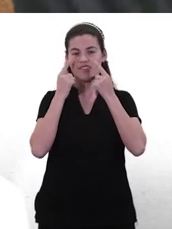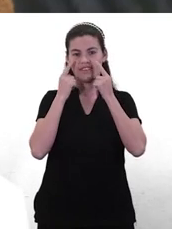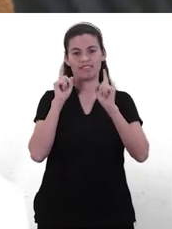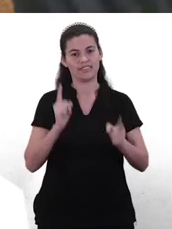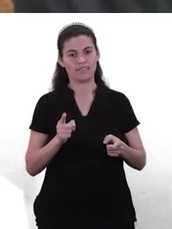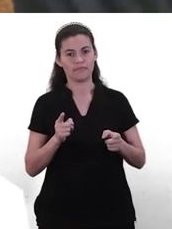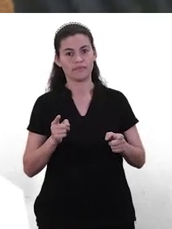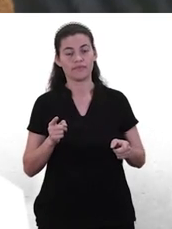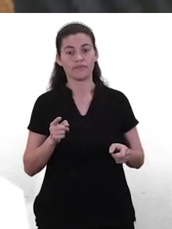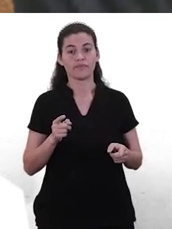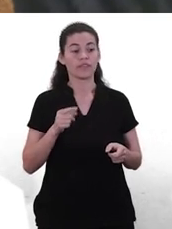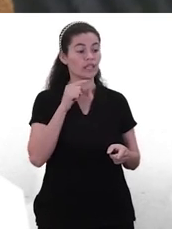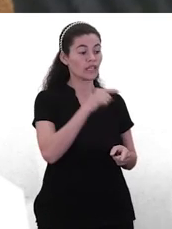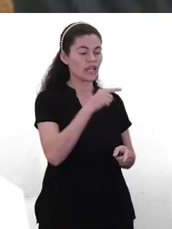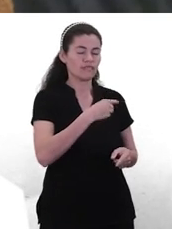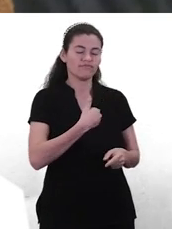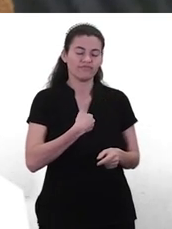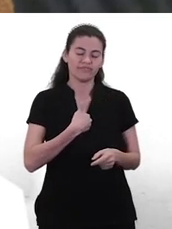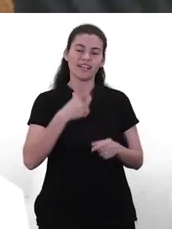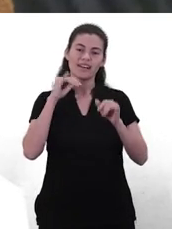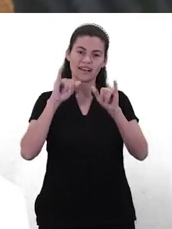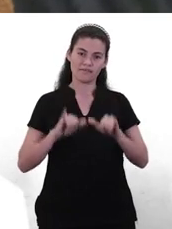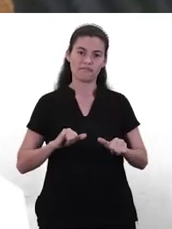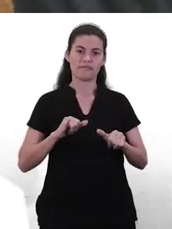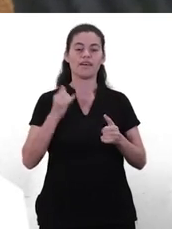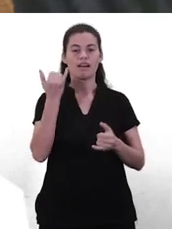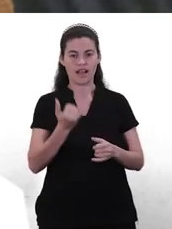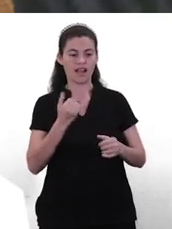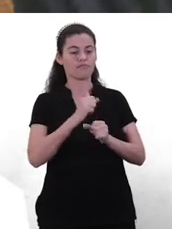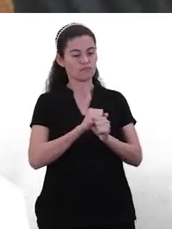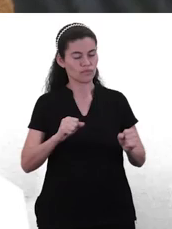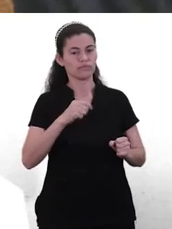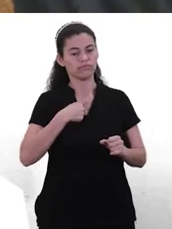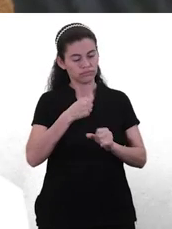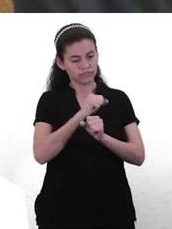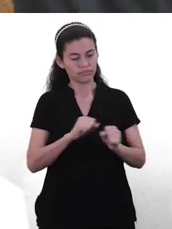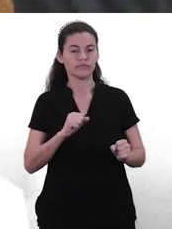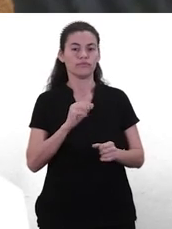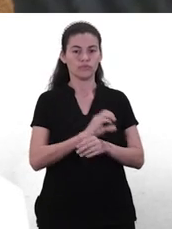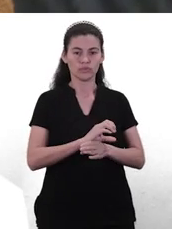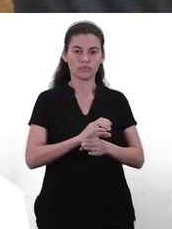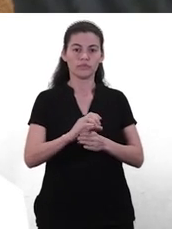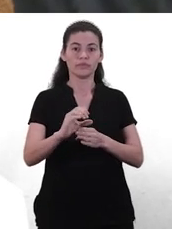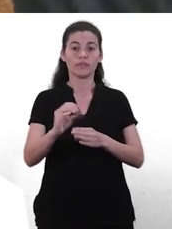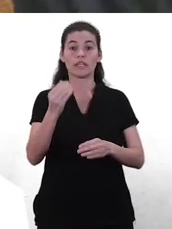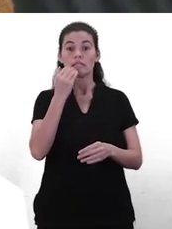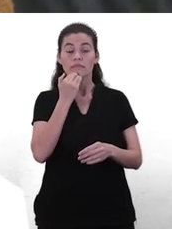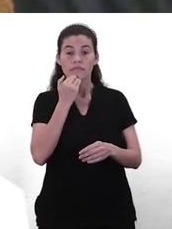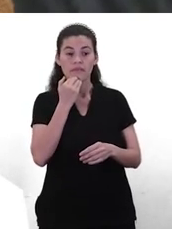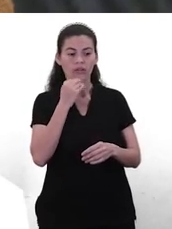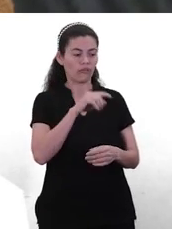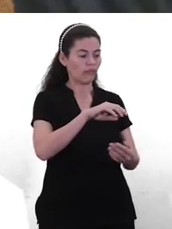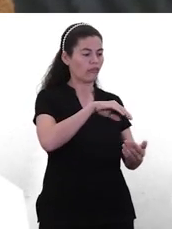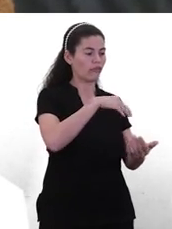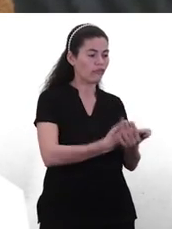sentimos que nuestro hijo puede, él va a sentir o ella va sentir que sí puede, se va a poder levantar. Ahora, si nosotros ante la menor